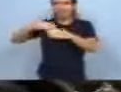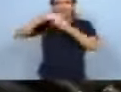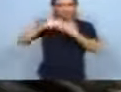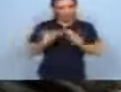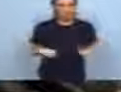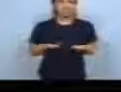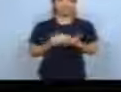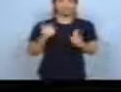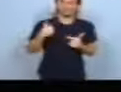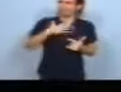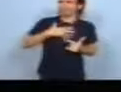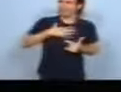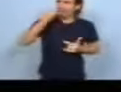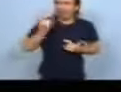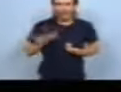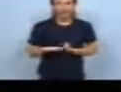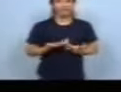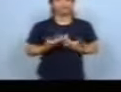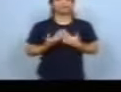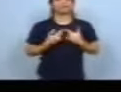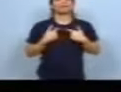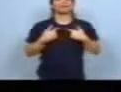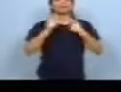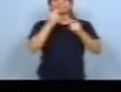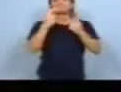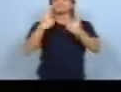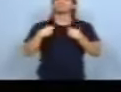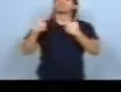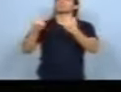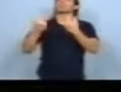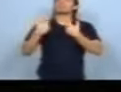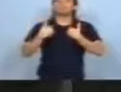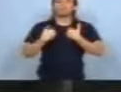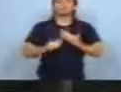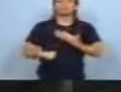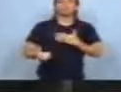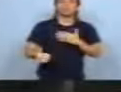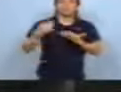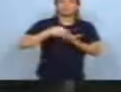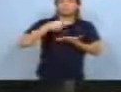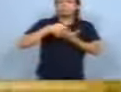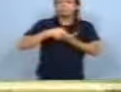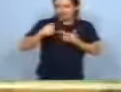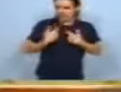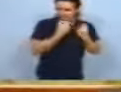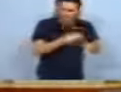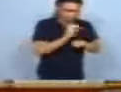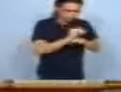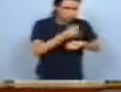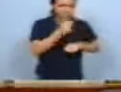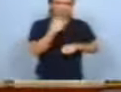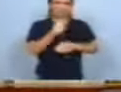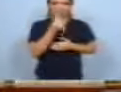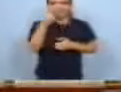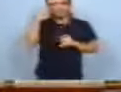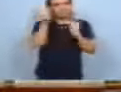digamos. Eso de tomar, a leer encima, te paga para dar de comer a tu hijo. ¿En qué cambia mi vida?